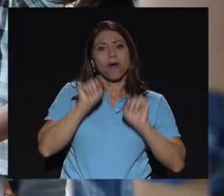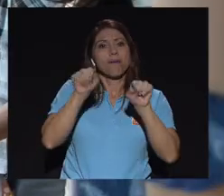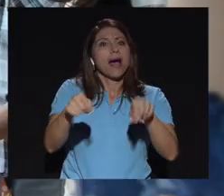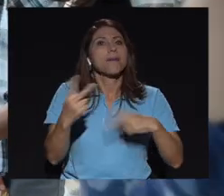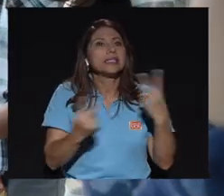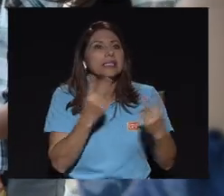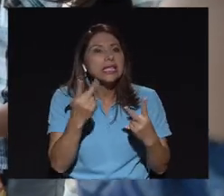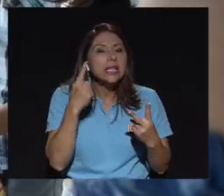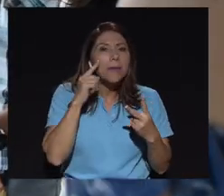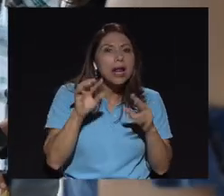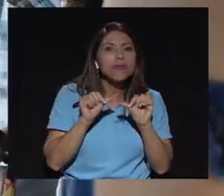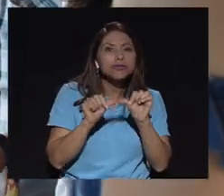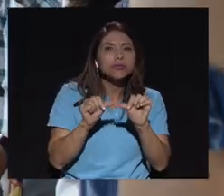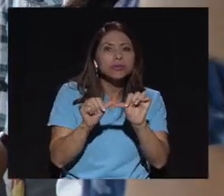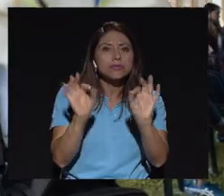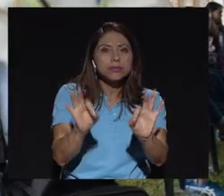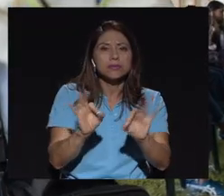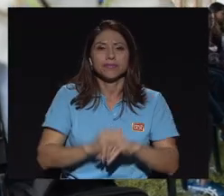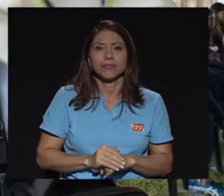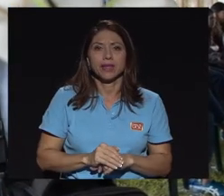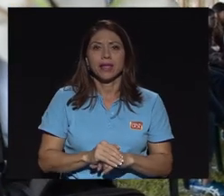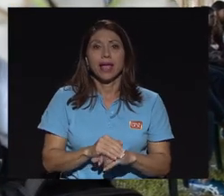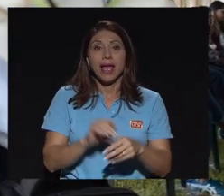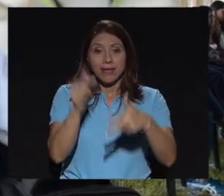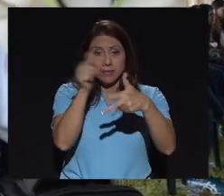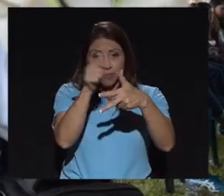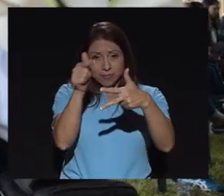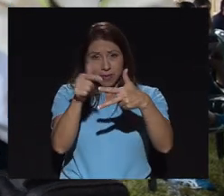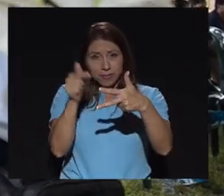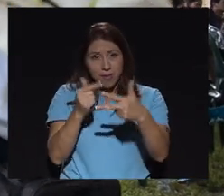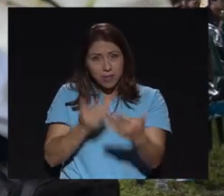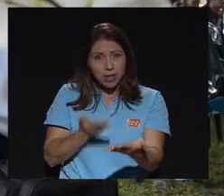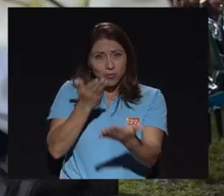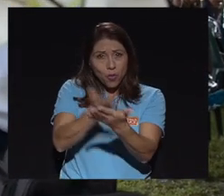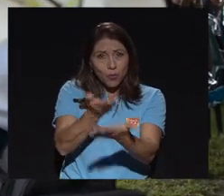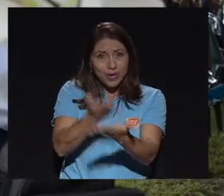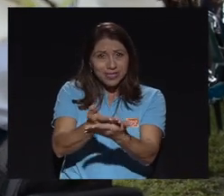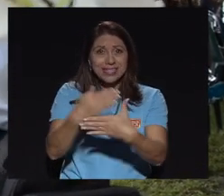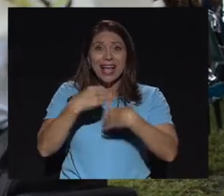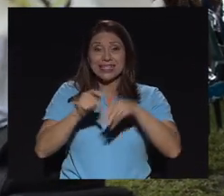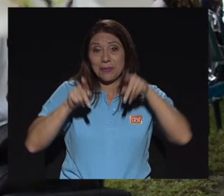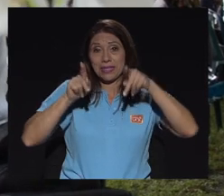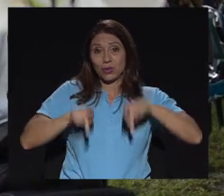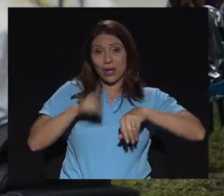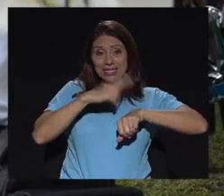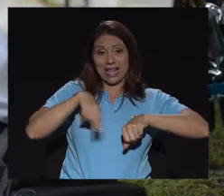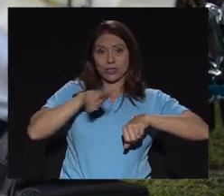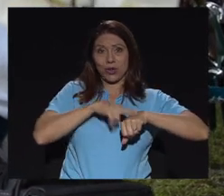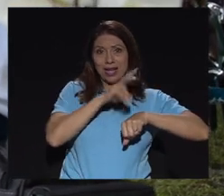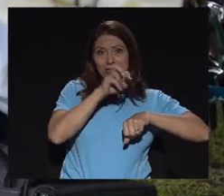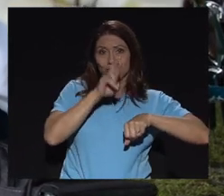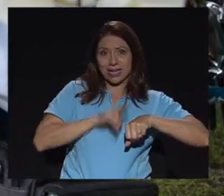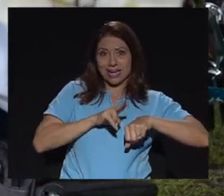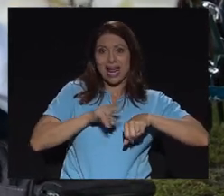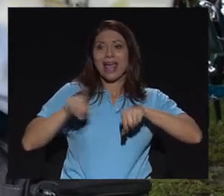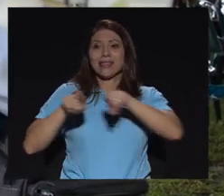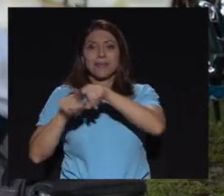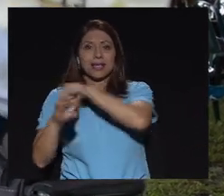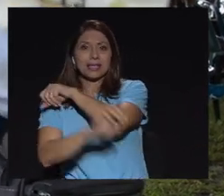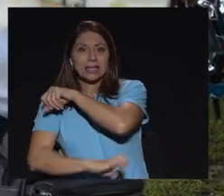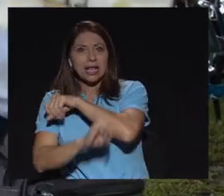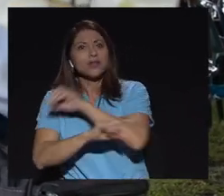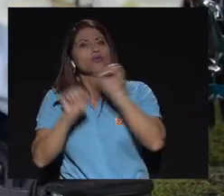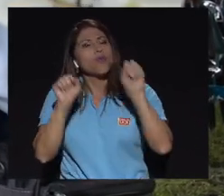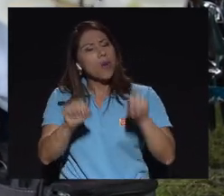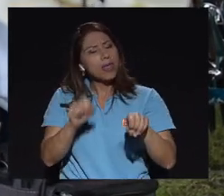para mantenerse. Cada una de las propuestas presentadas acerca a los turistas nacionales como a los extranjeros a